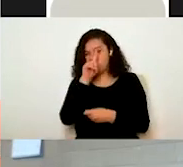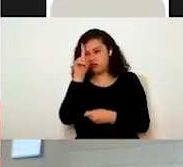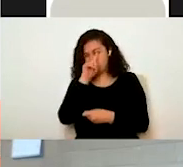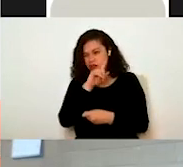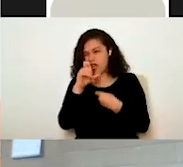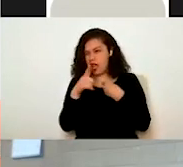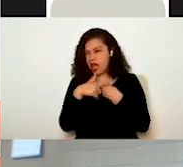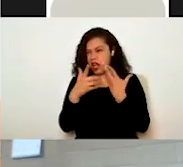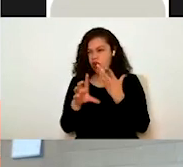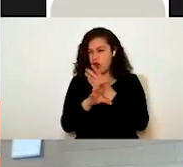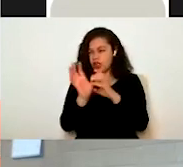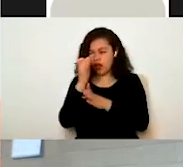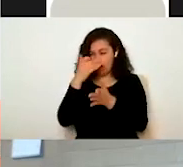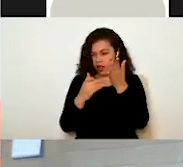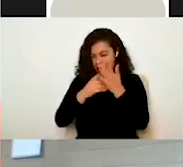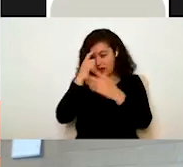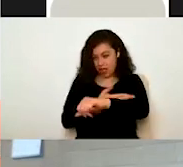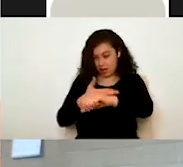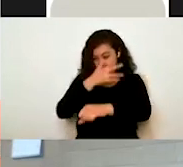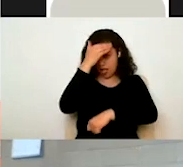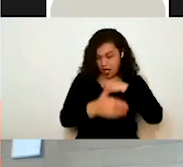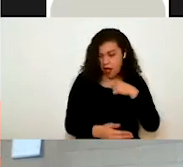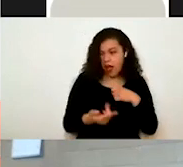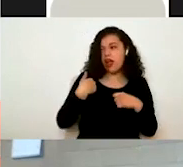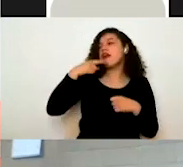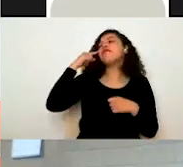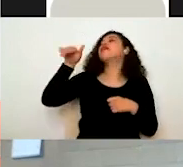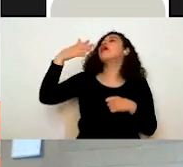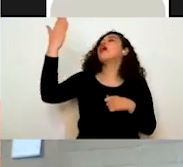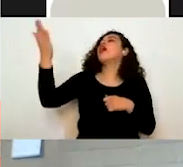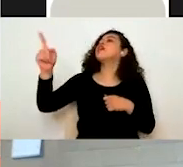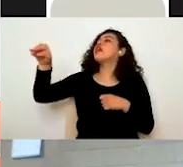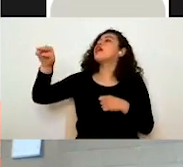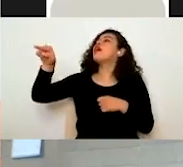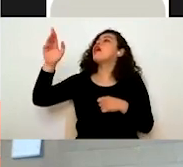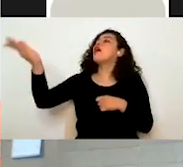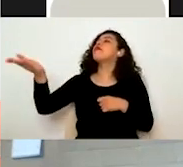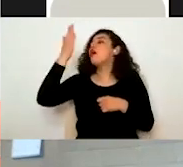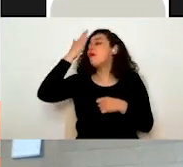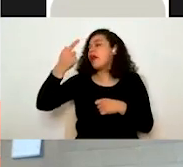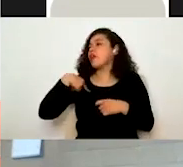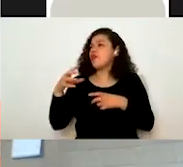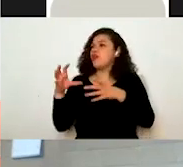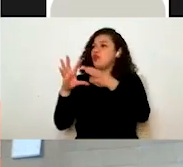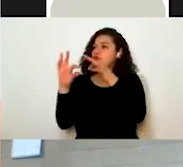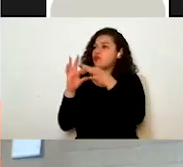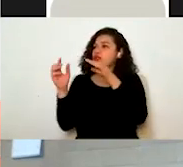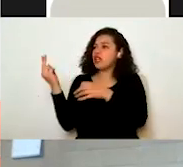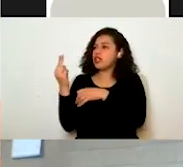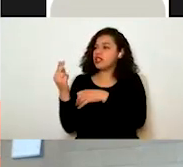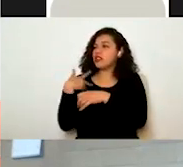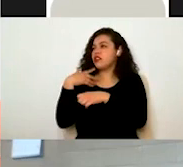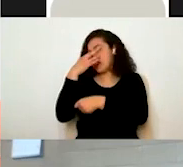requisito para que el trámite finalice, bueno, les va a hacer un requerimiento y ustedes van a recibir un correo electrónico donde se les indica que, bueno, tienen ese